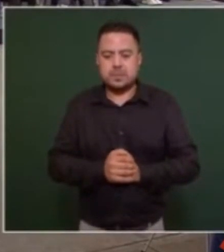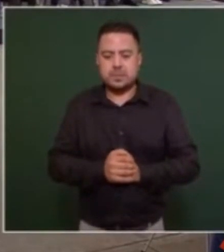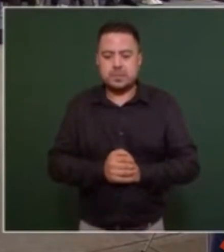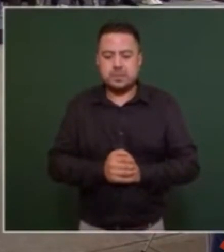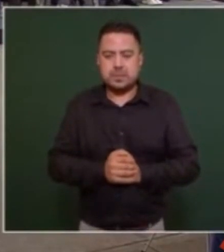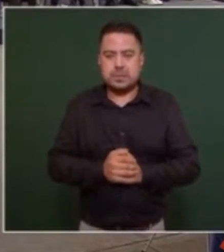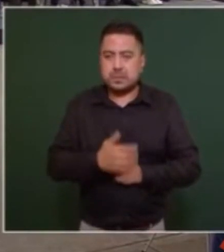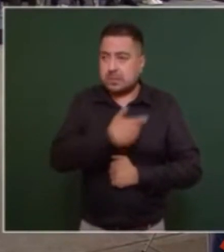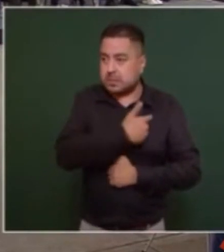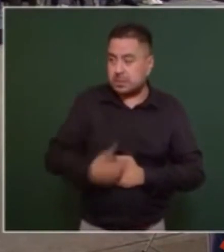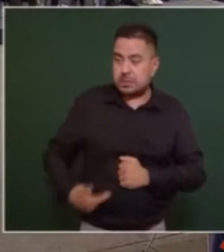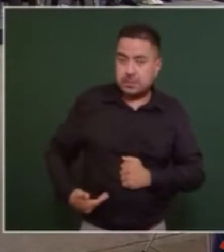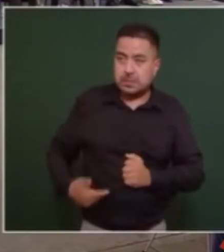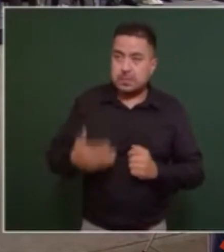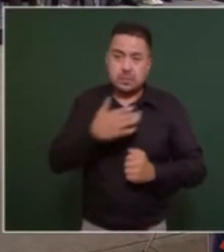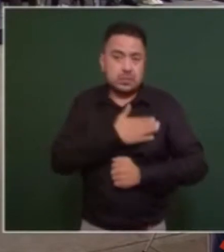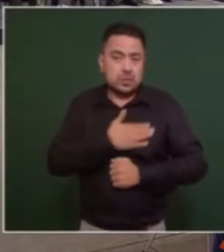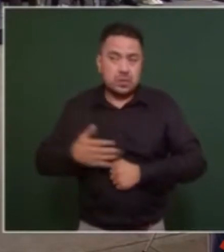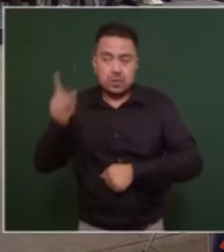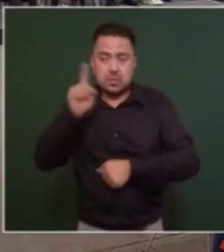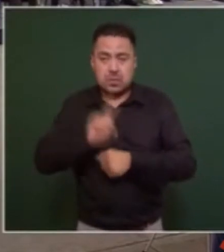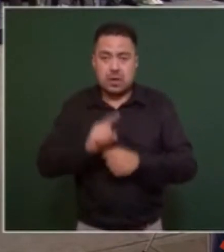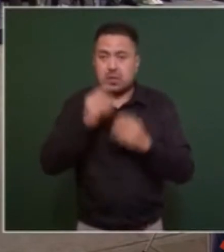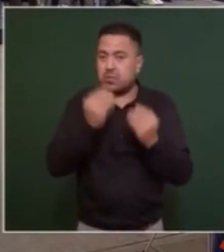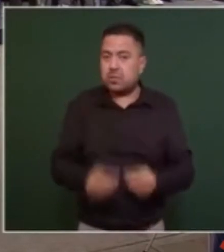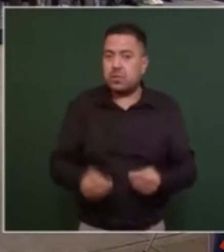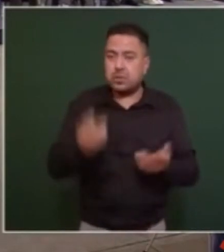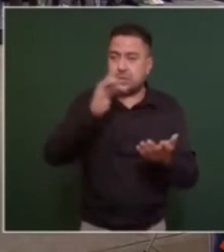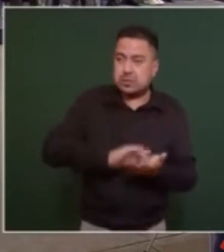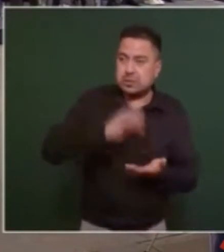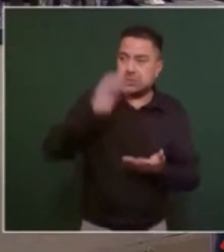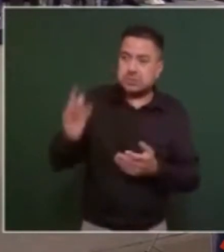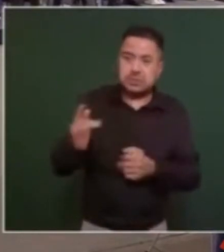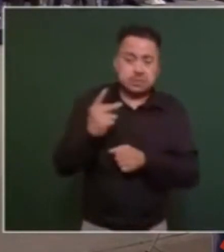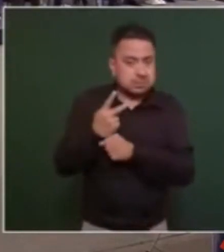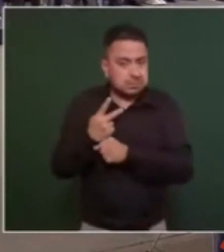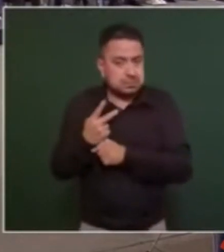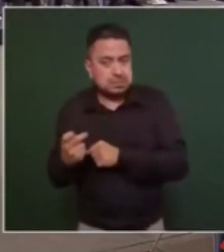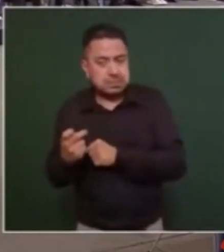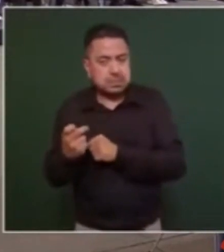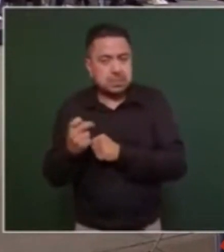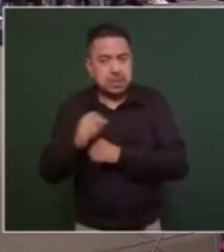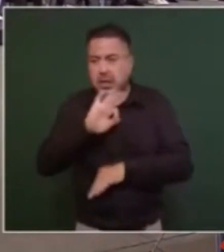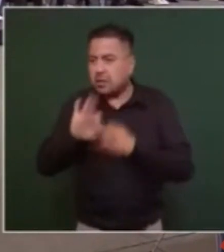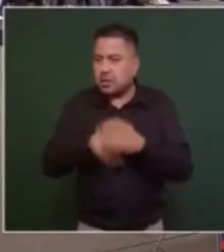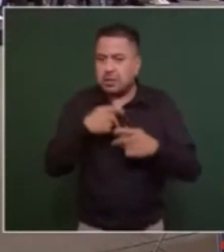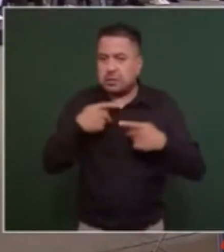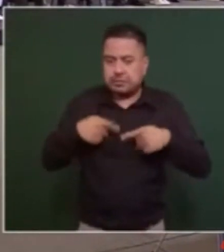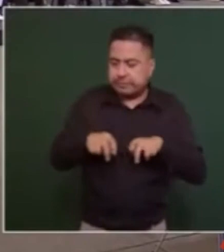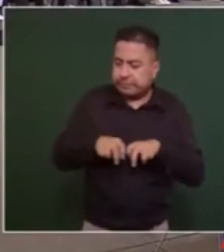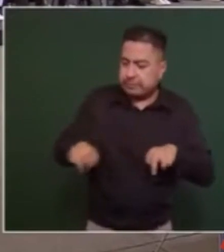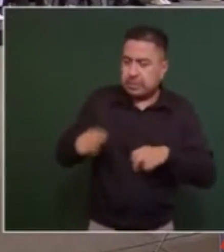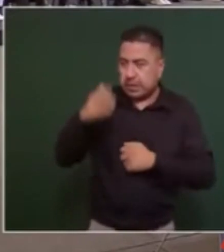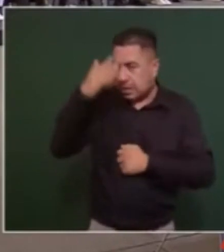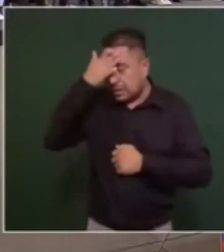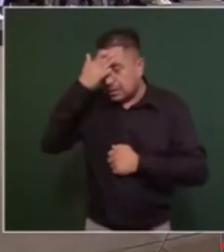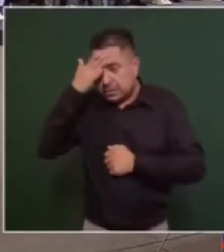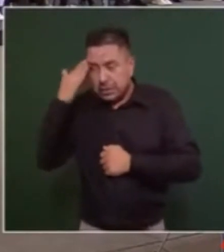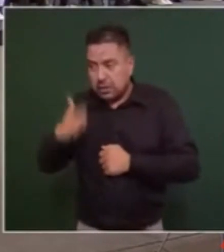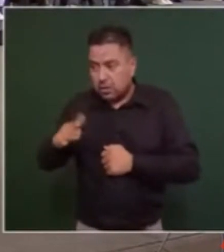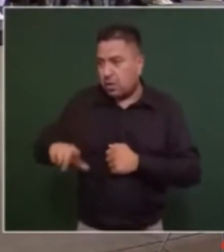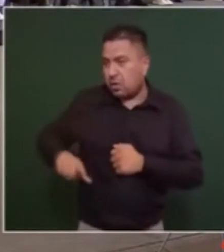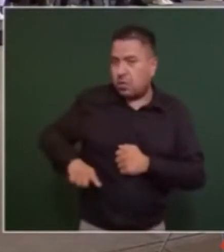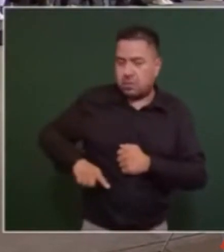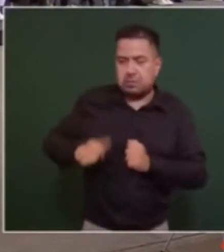Señor presidente, muy buenos días y muchísimas gracias por la invitación a todo el panel, señora gobernadora, mis